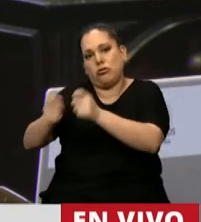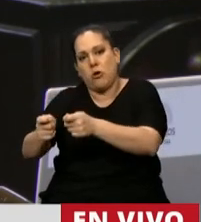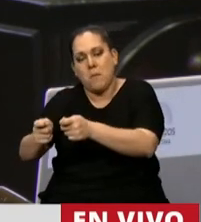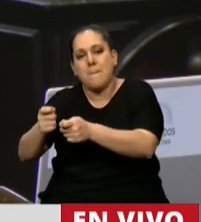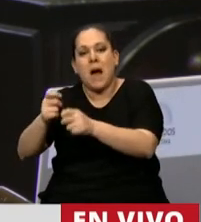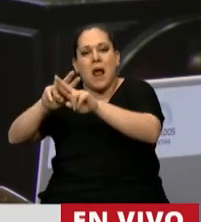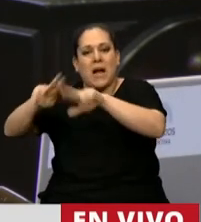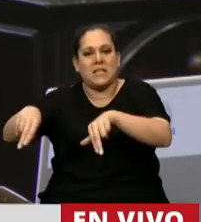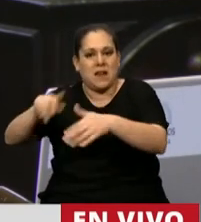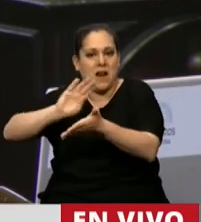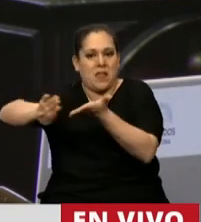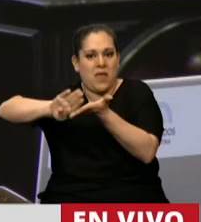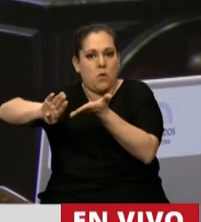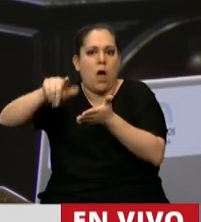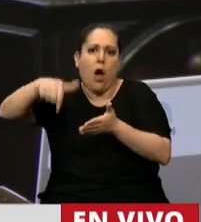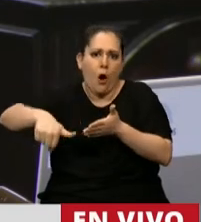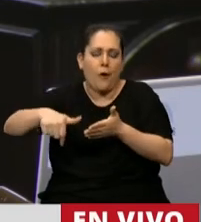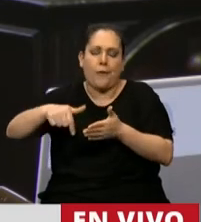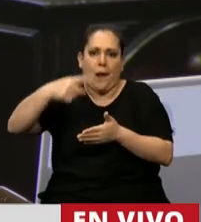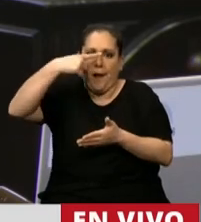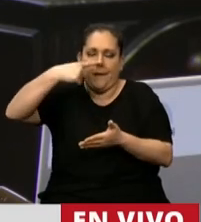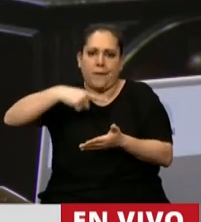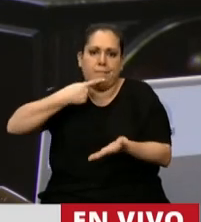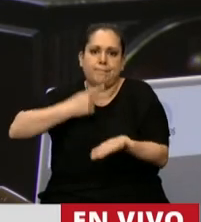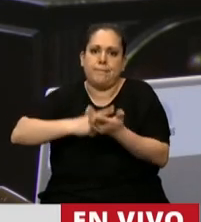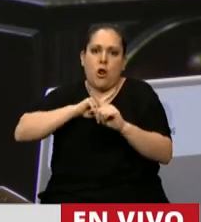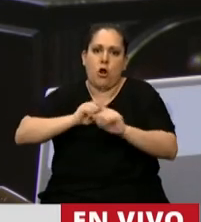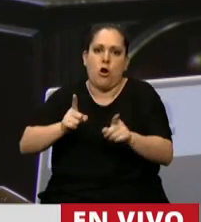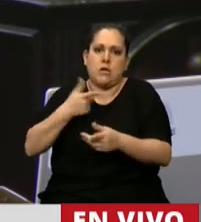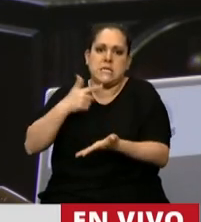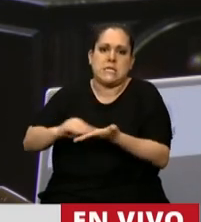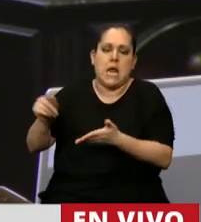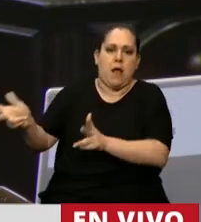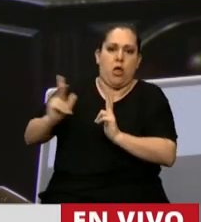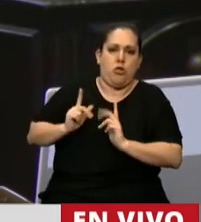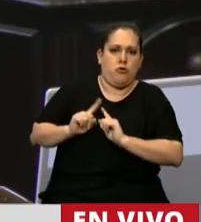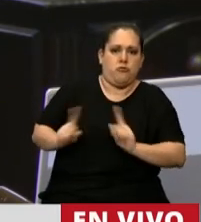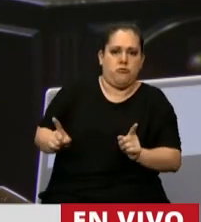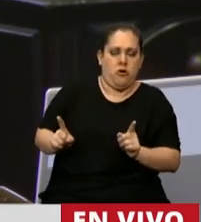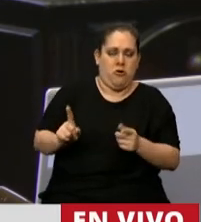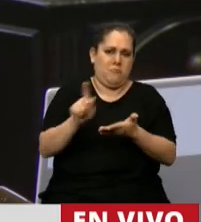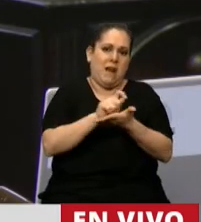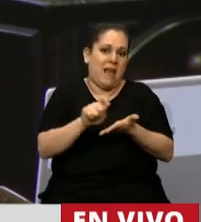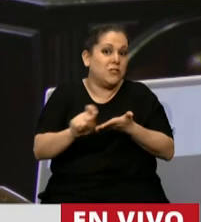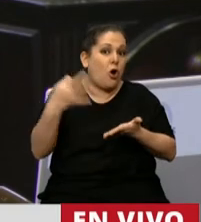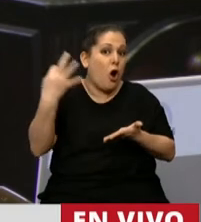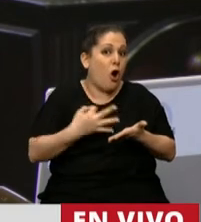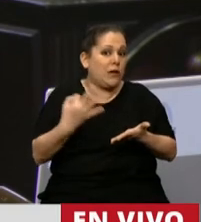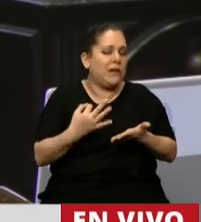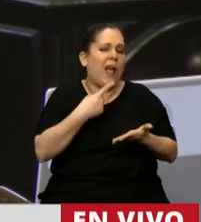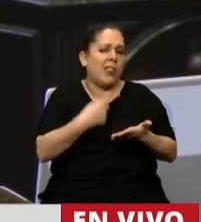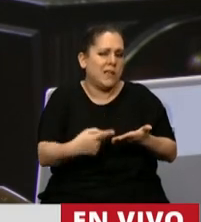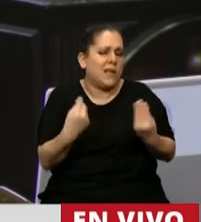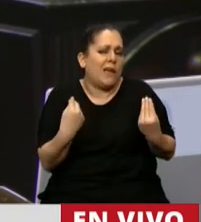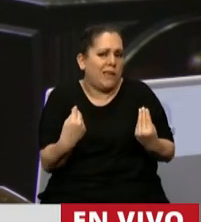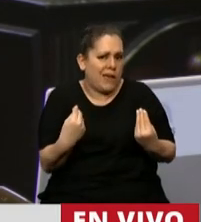son, por la intervención del Senado. Y también estaba prevista en la redacción original la posibilidad de que